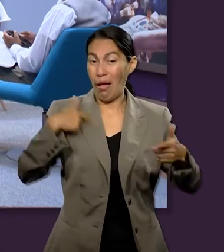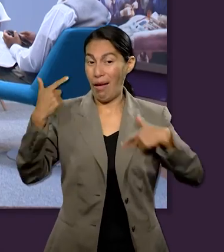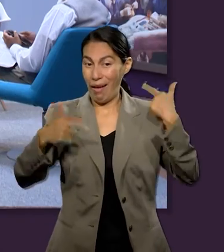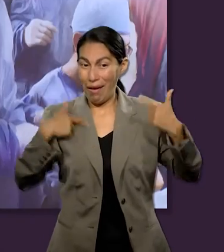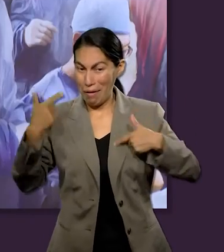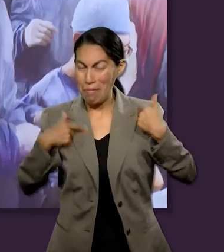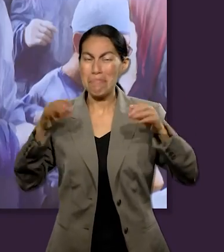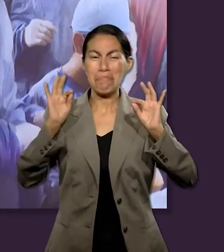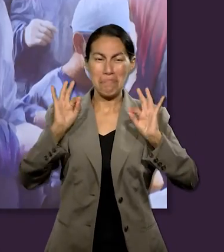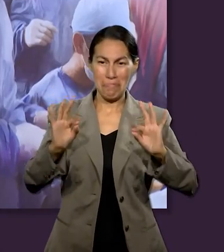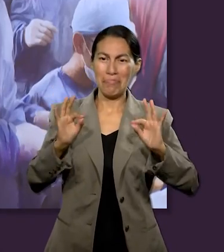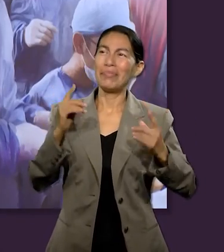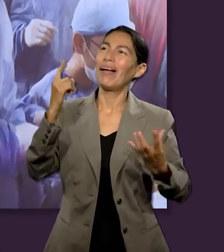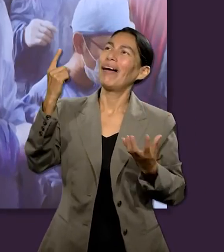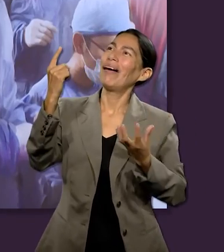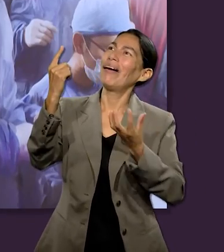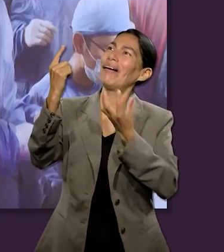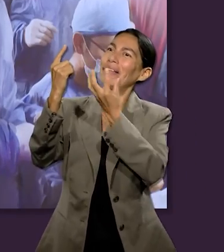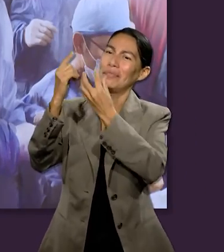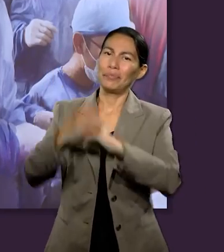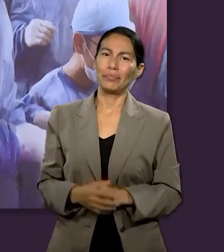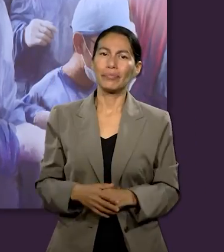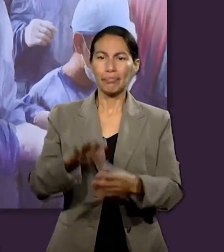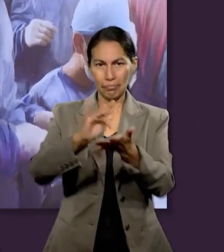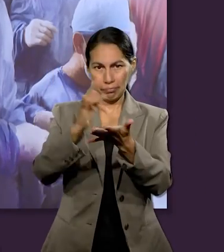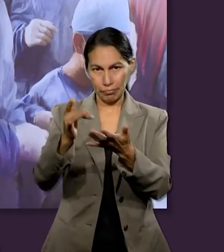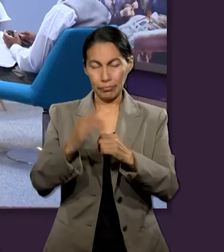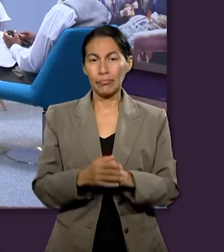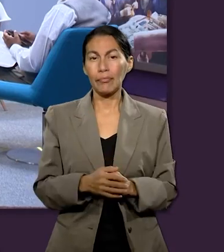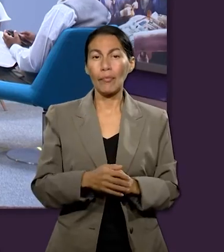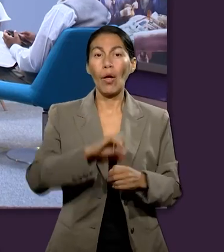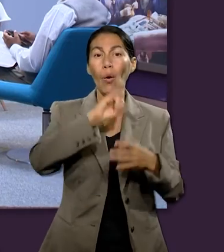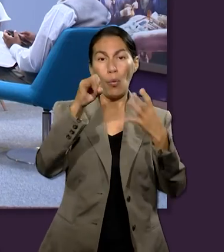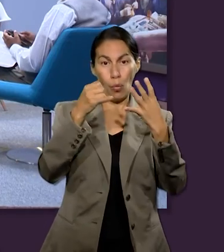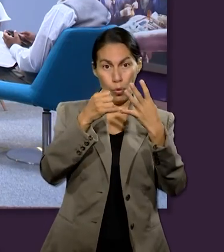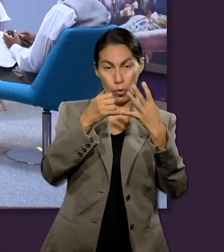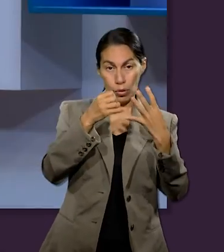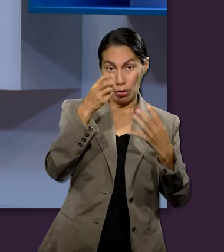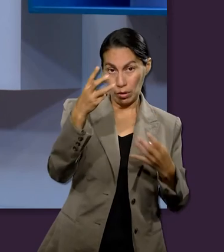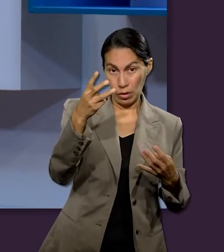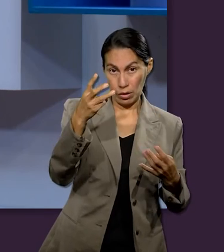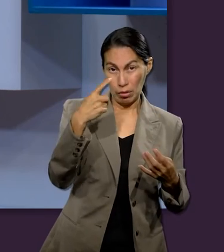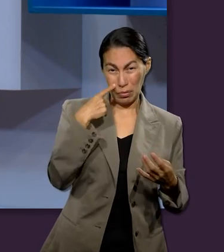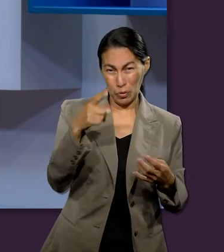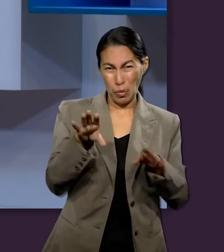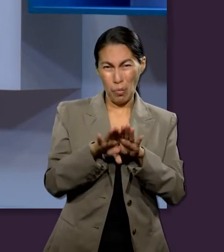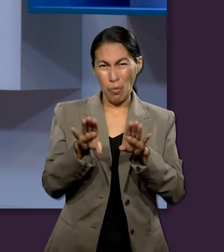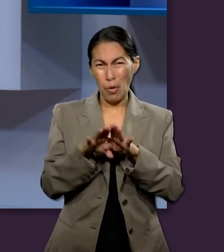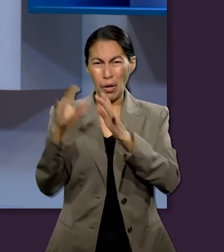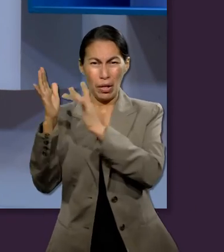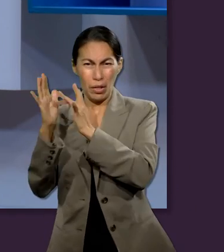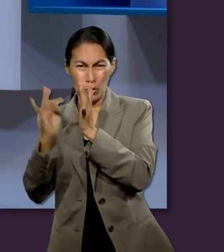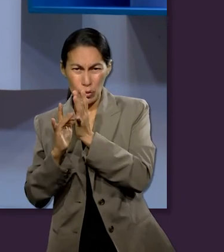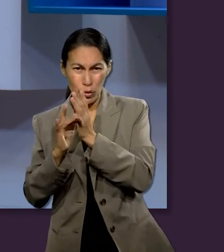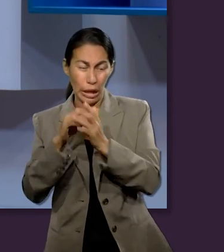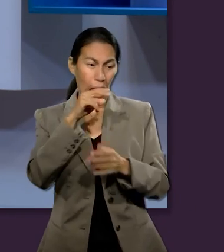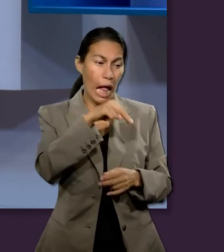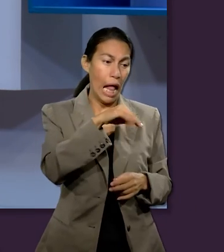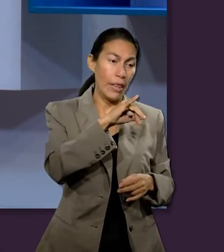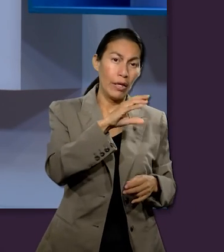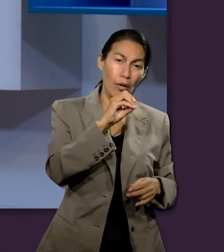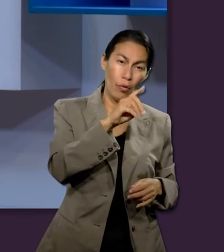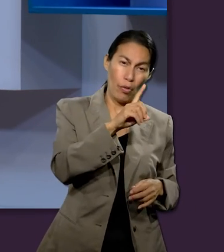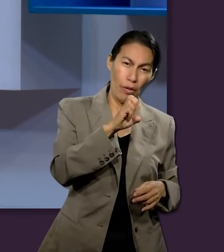rodean nos rodean que no debemos estar tristes sino gozosos gracias en Juan 3 podemos ver el